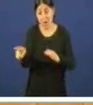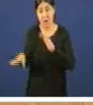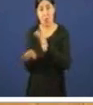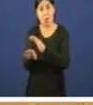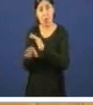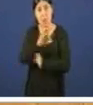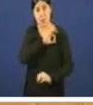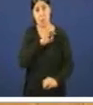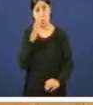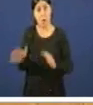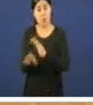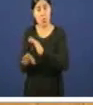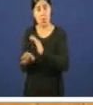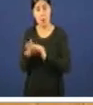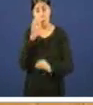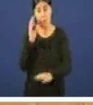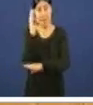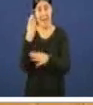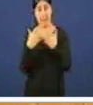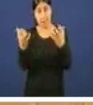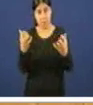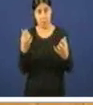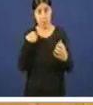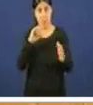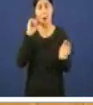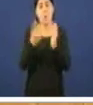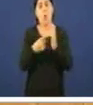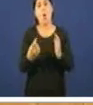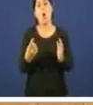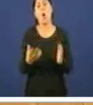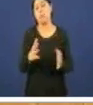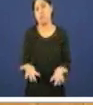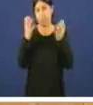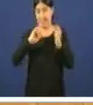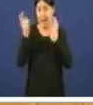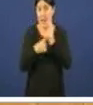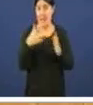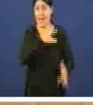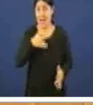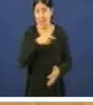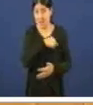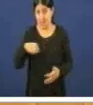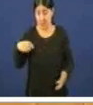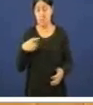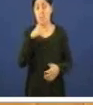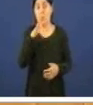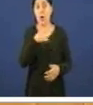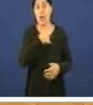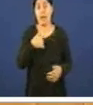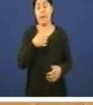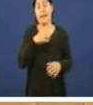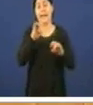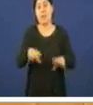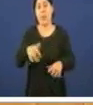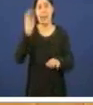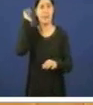e que este Parlamento e instancias do BNG aprobou unha lei de caixas que visaba democratizar a xestión das caixas facela máis